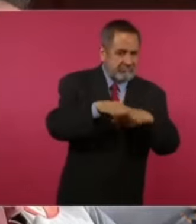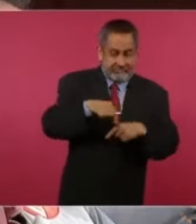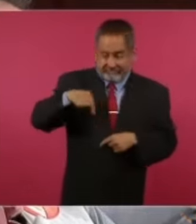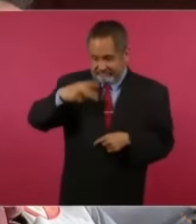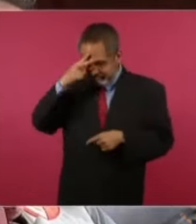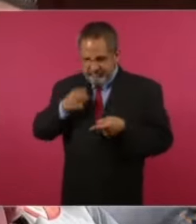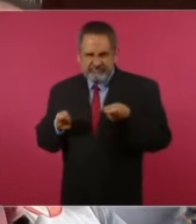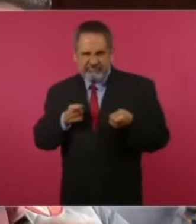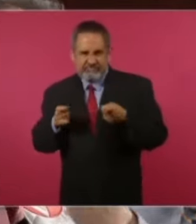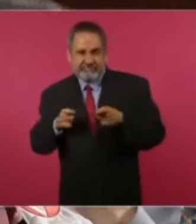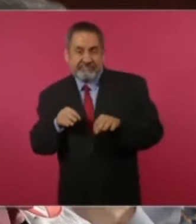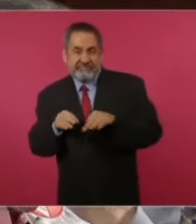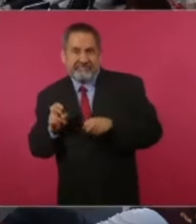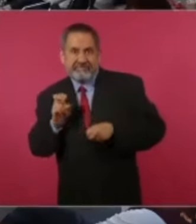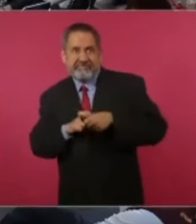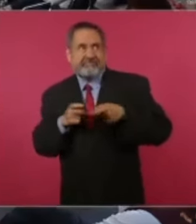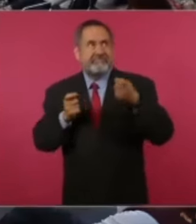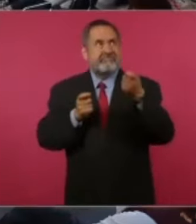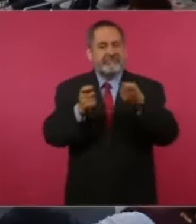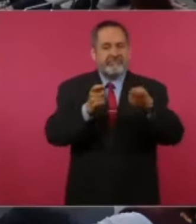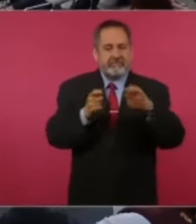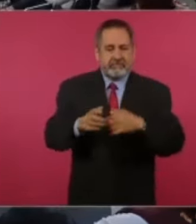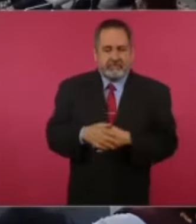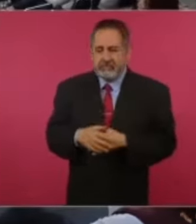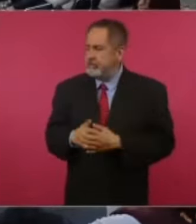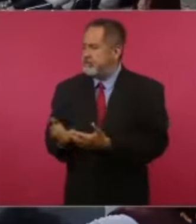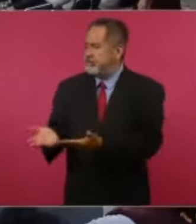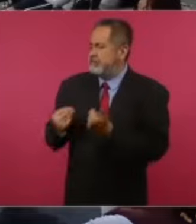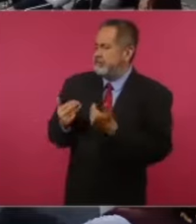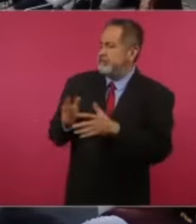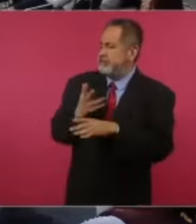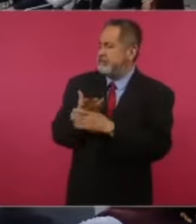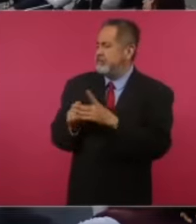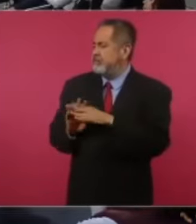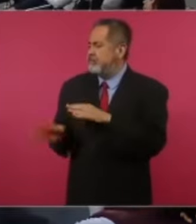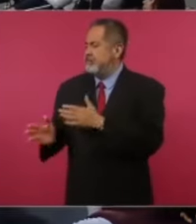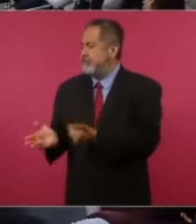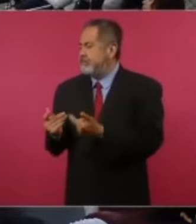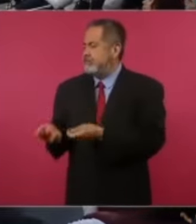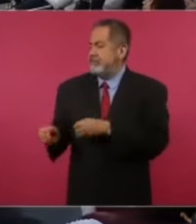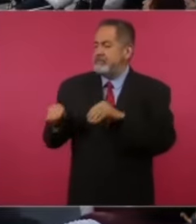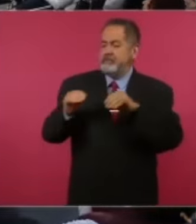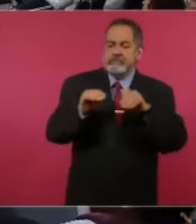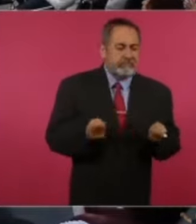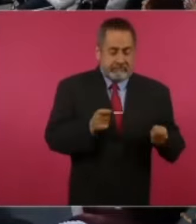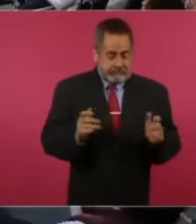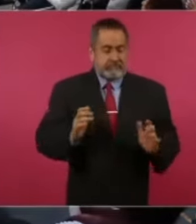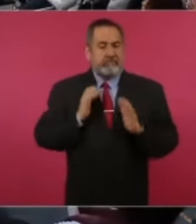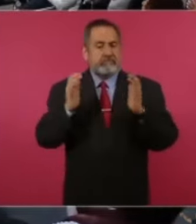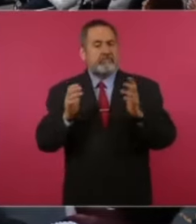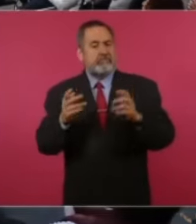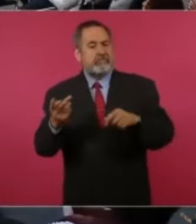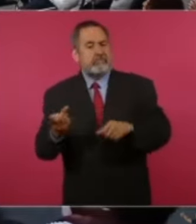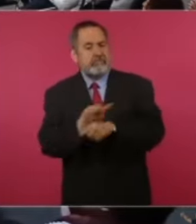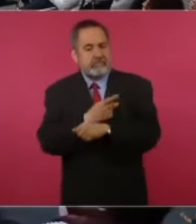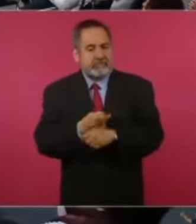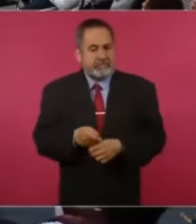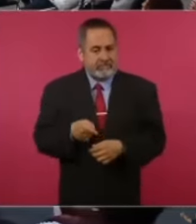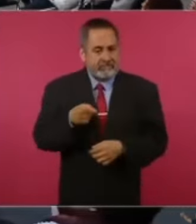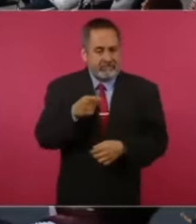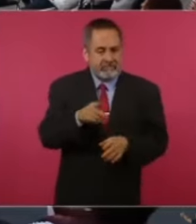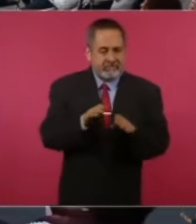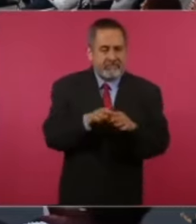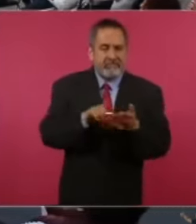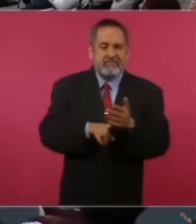mexicano porque, obviamente, ella lo acaba de decir de sus propias palabras, ya no son palabras mías, son palabras de ella en donde ella está diciendo, prácticamente, que en México sí hay una